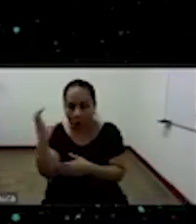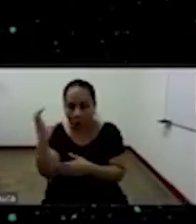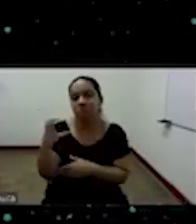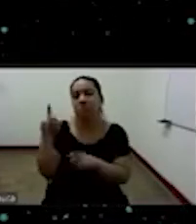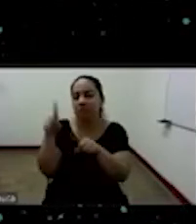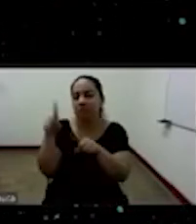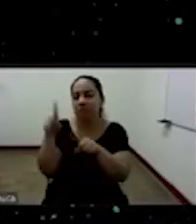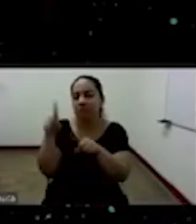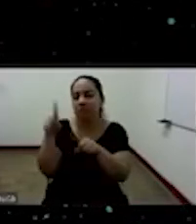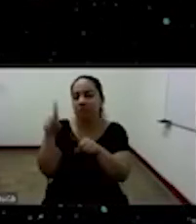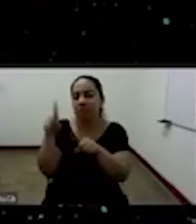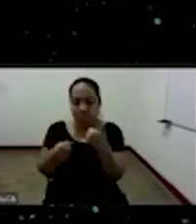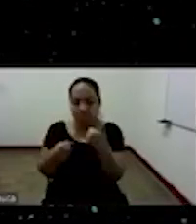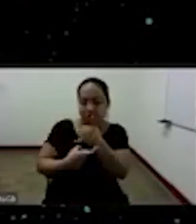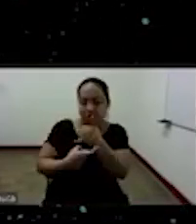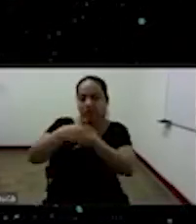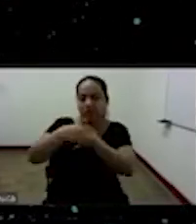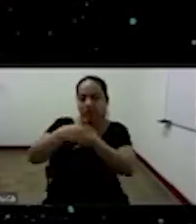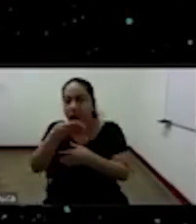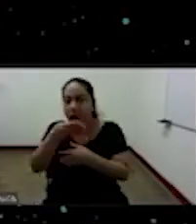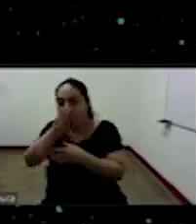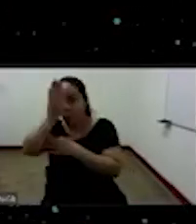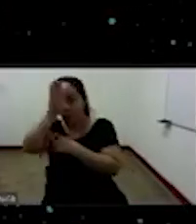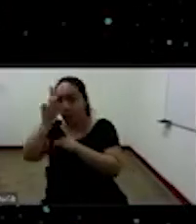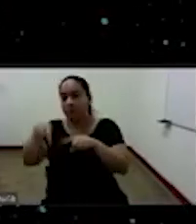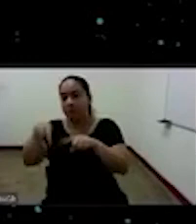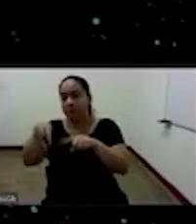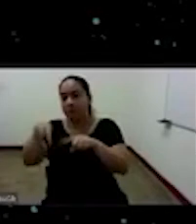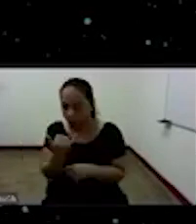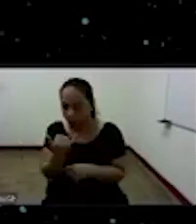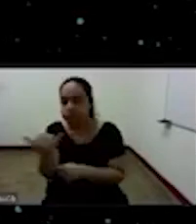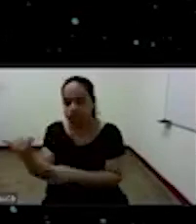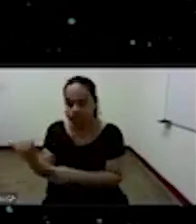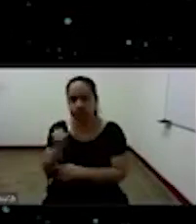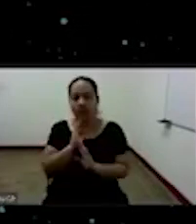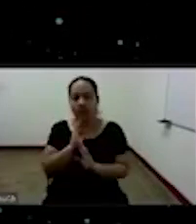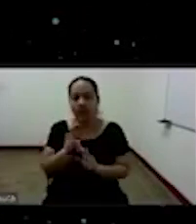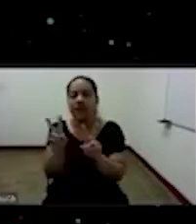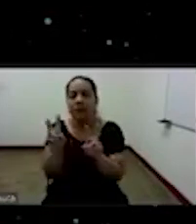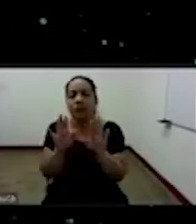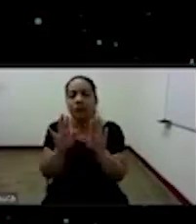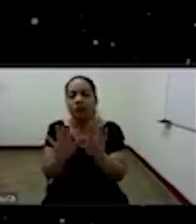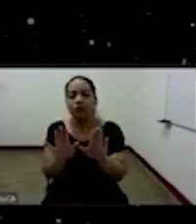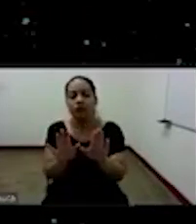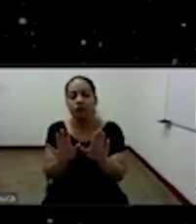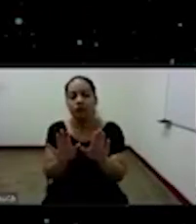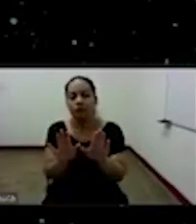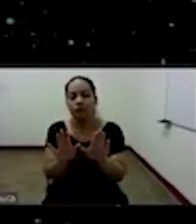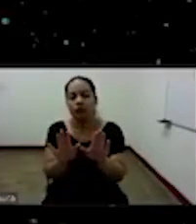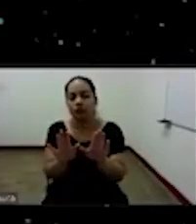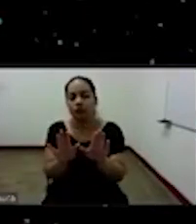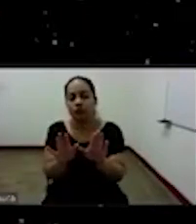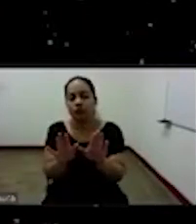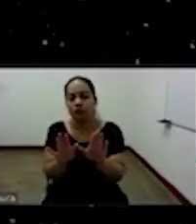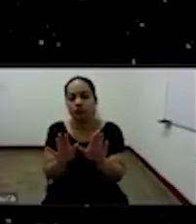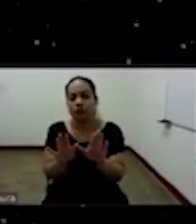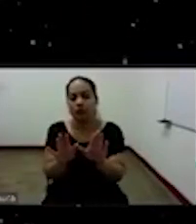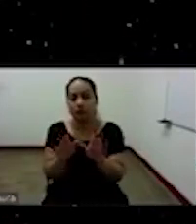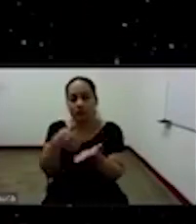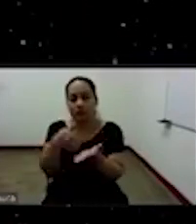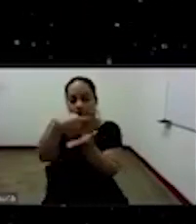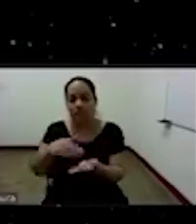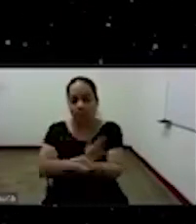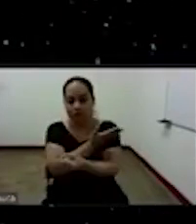el centro por allá para Cuba y si ya para la parte africana ¿no? por ejemplo aquí se